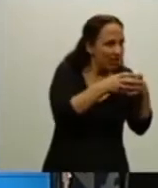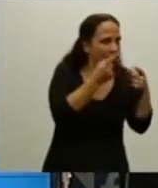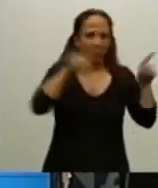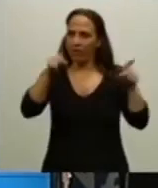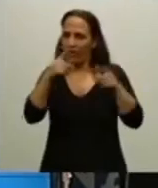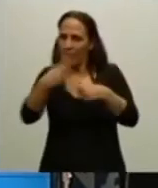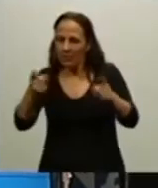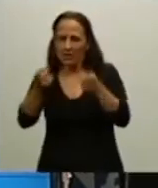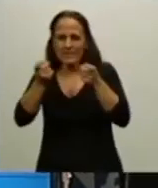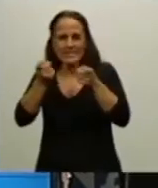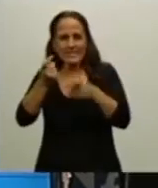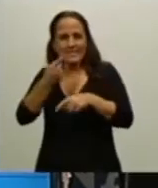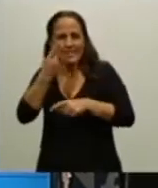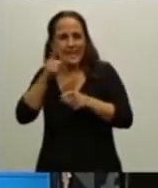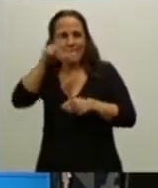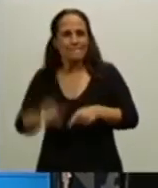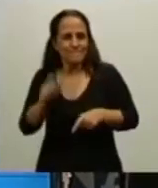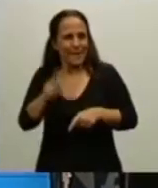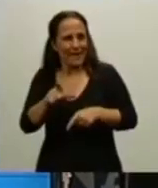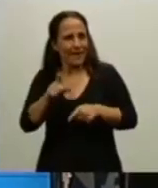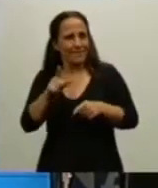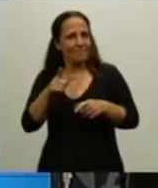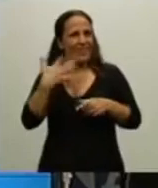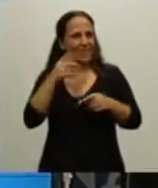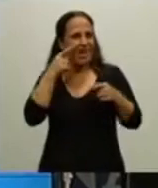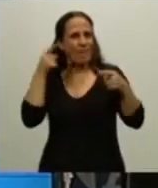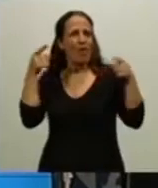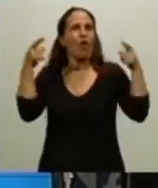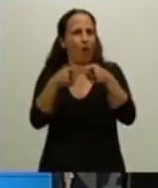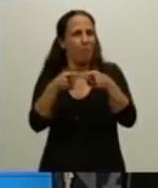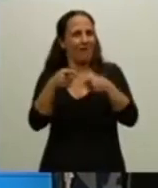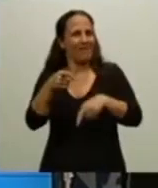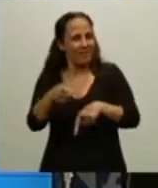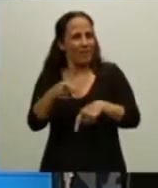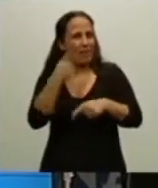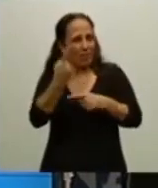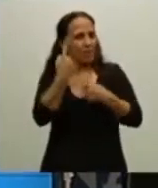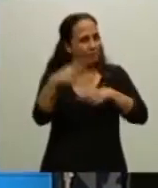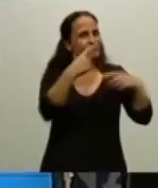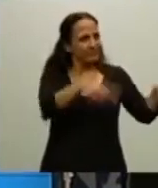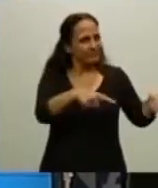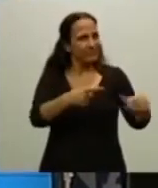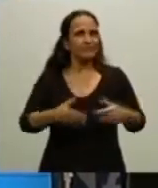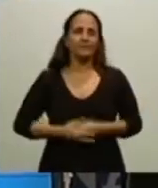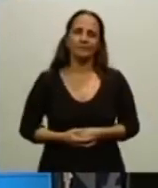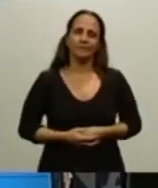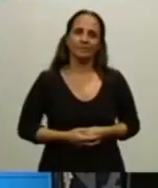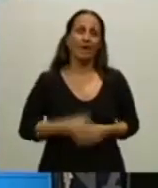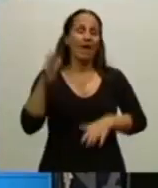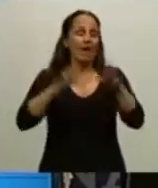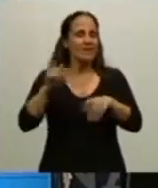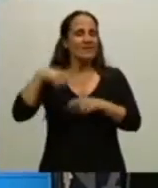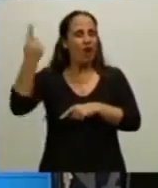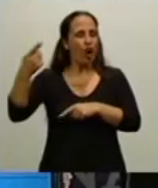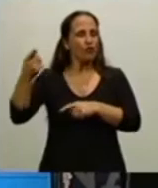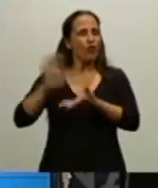intereses nacionales, muchas veces, claro, incentivado desde afuera, pero fundamentalmente por